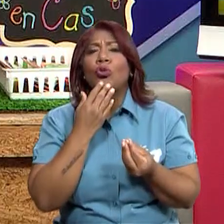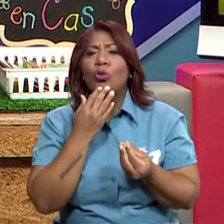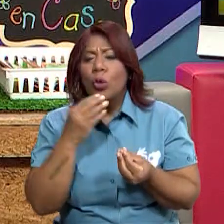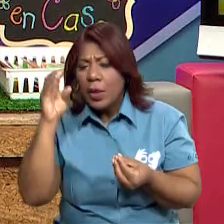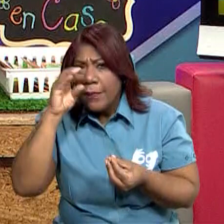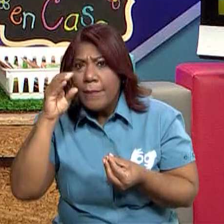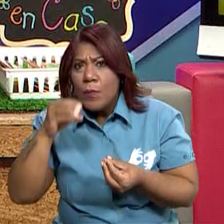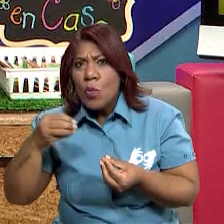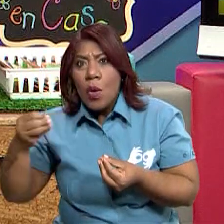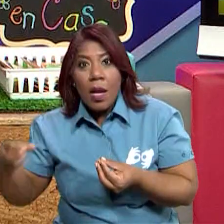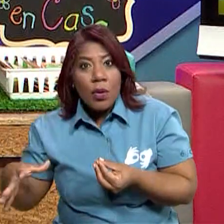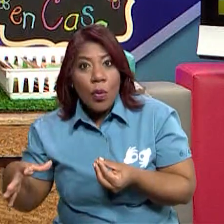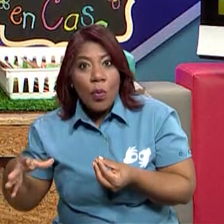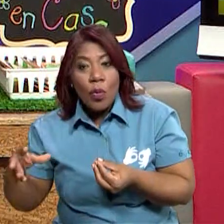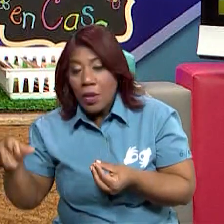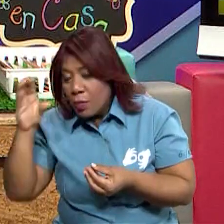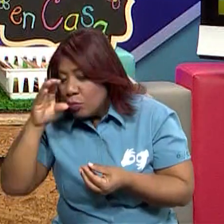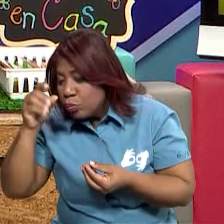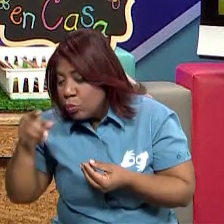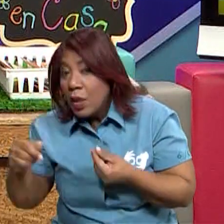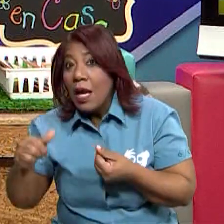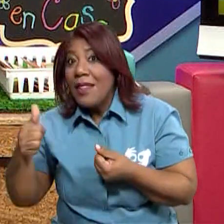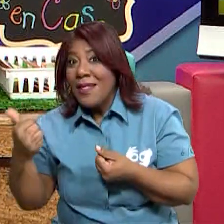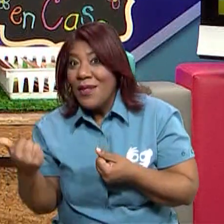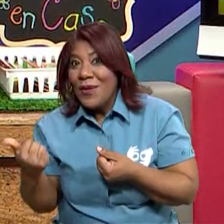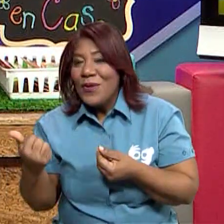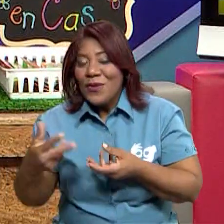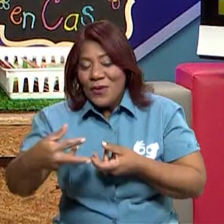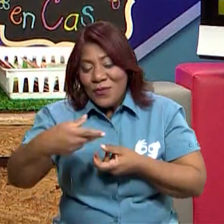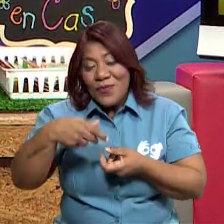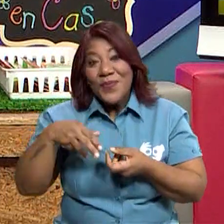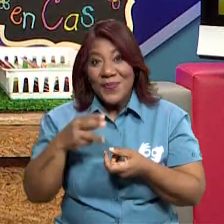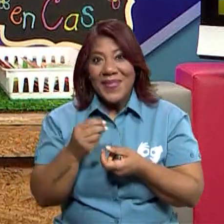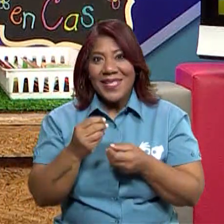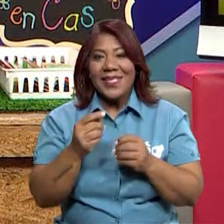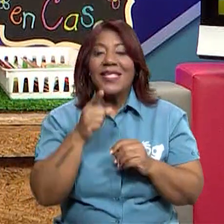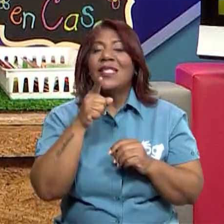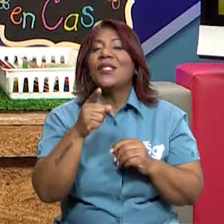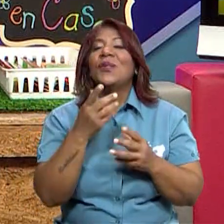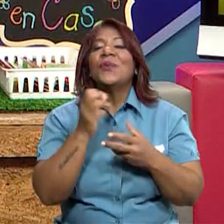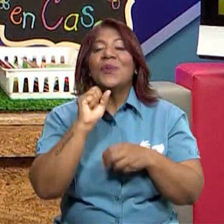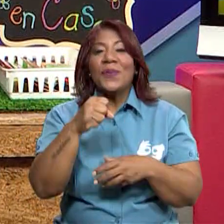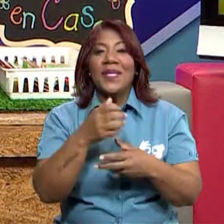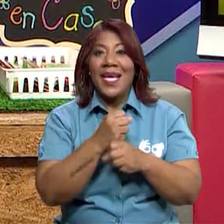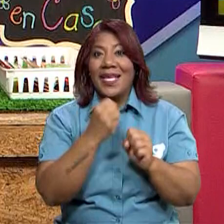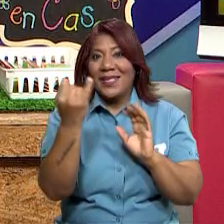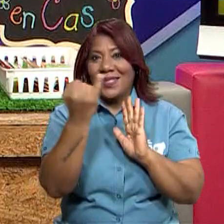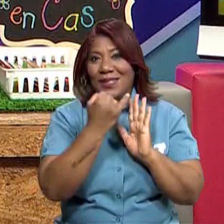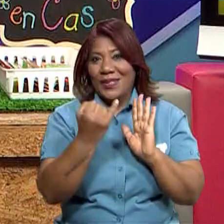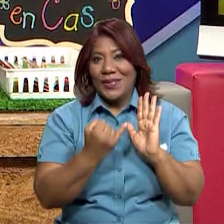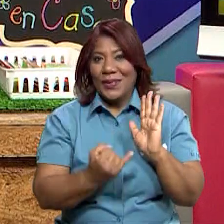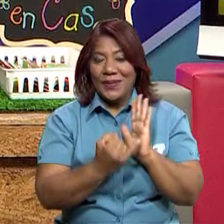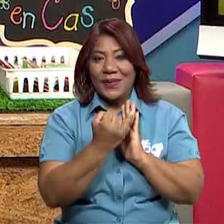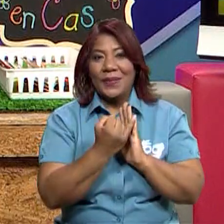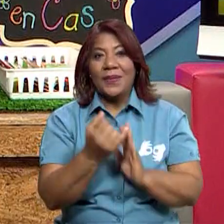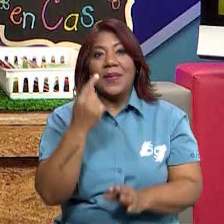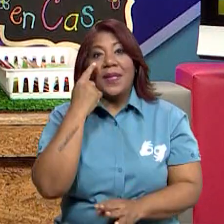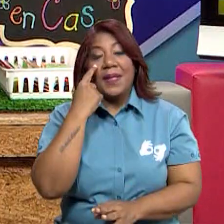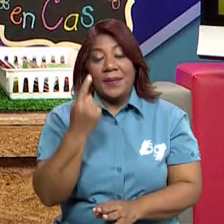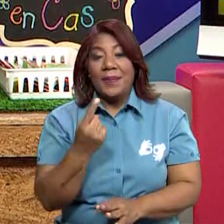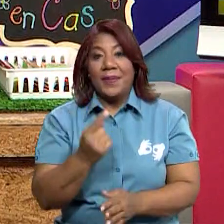mano. Hacer hasta dibujos, que sería mucho mejor. Bien, vamos a iniciar. Para esto,